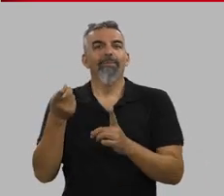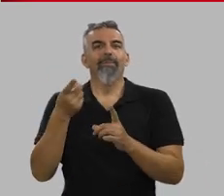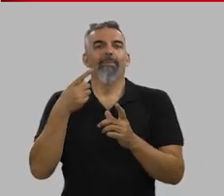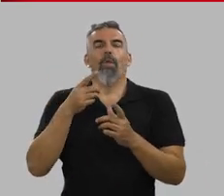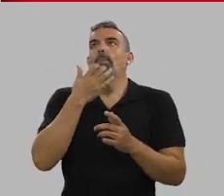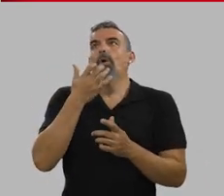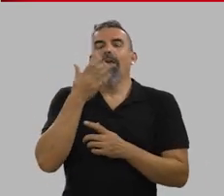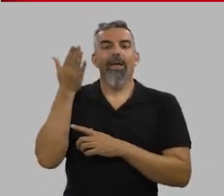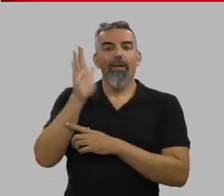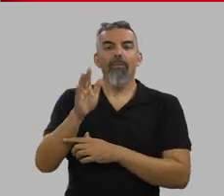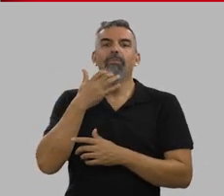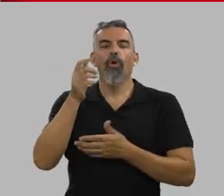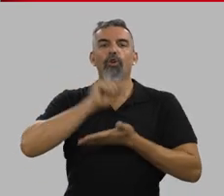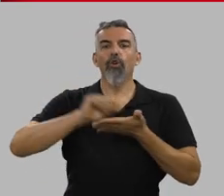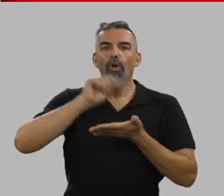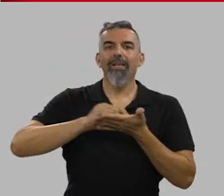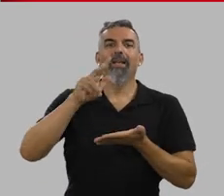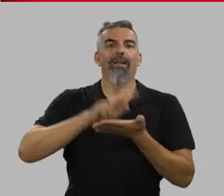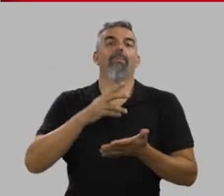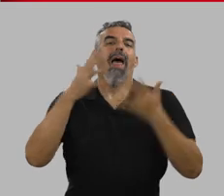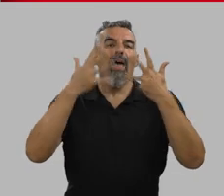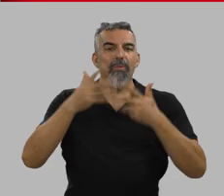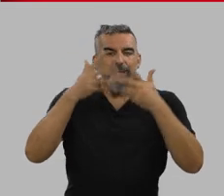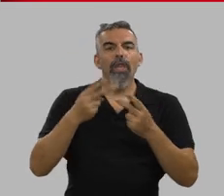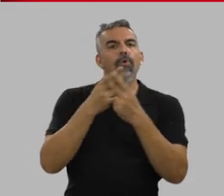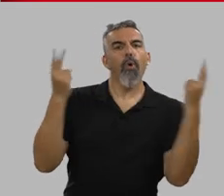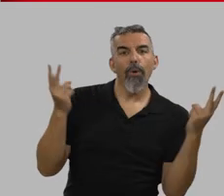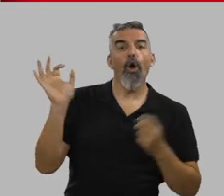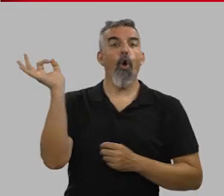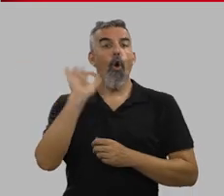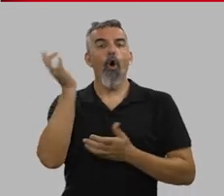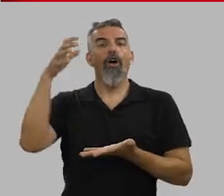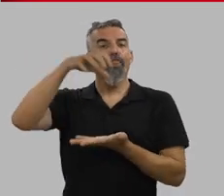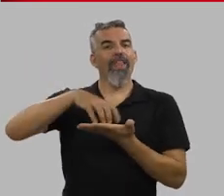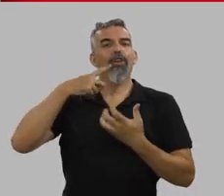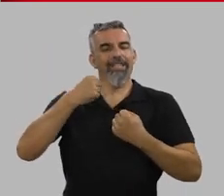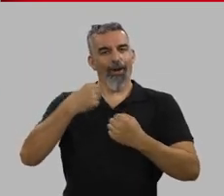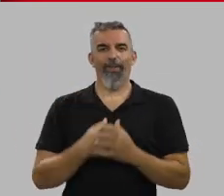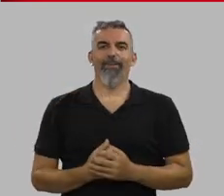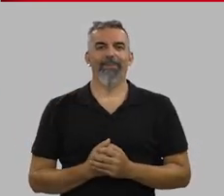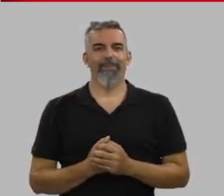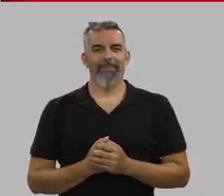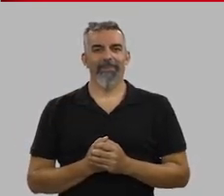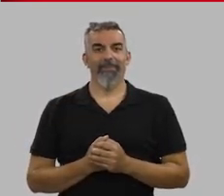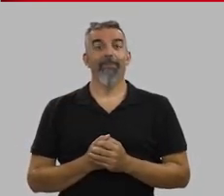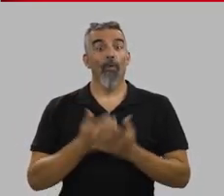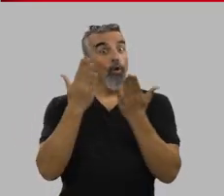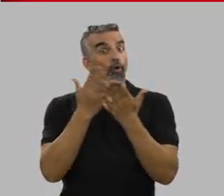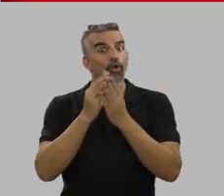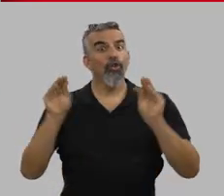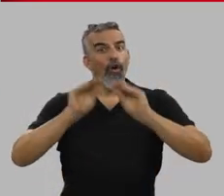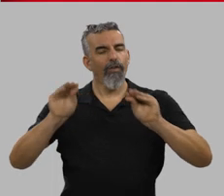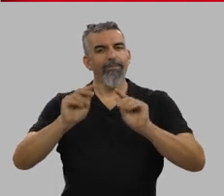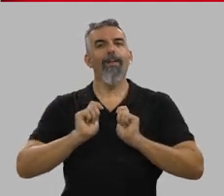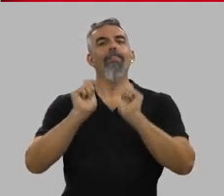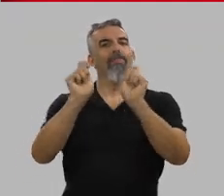apoyo para operar jurídicamente, como por ejemplo en otra día, registro, en administración pública o en el centro de salud.